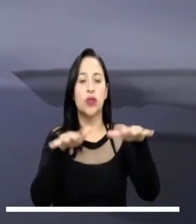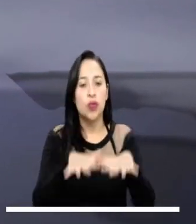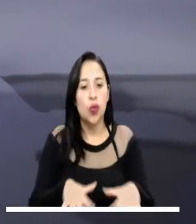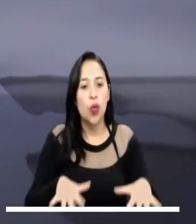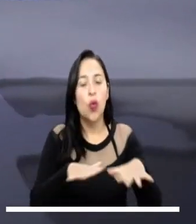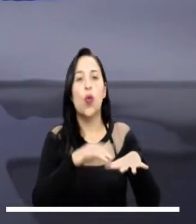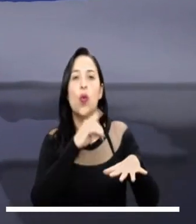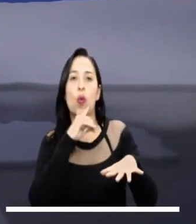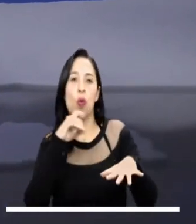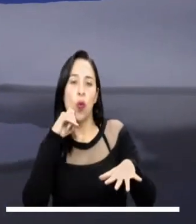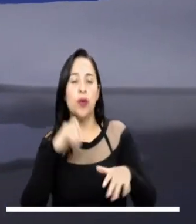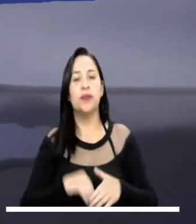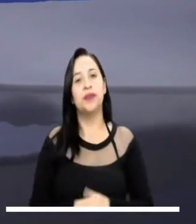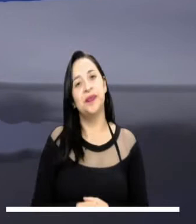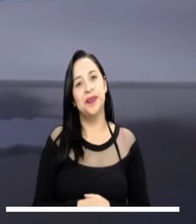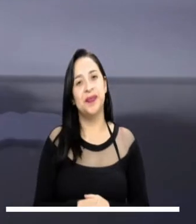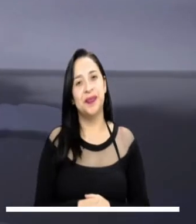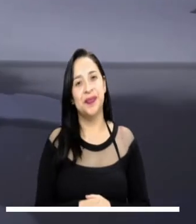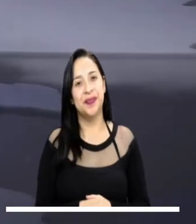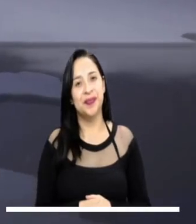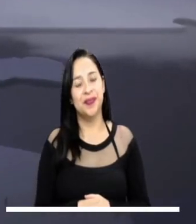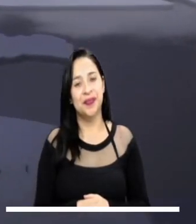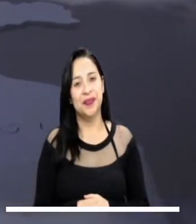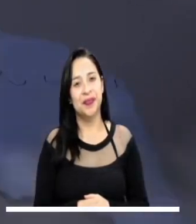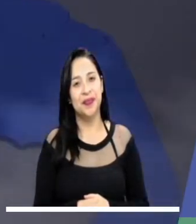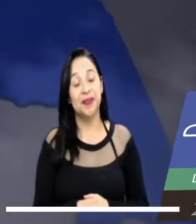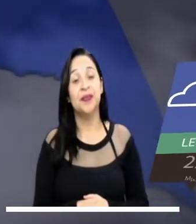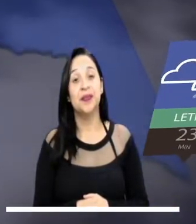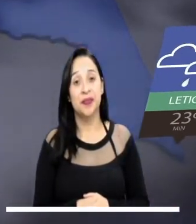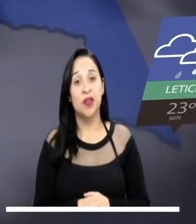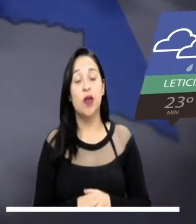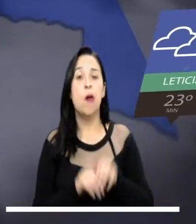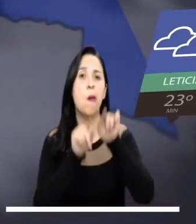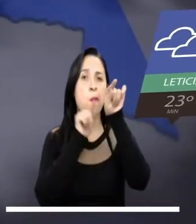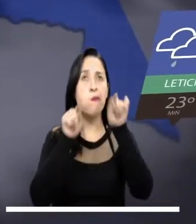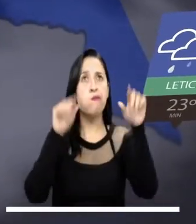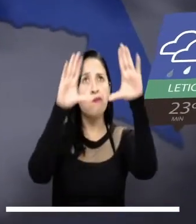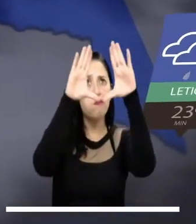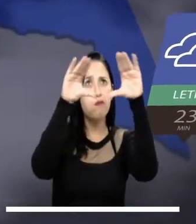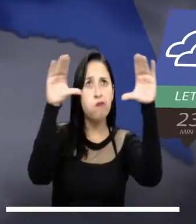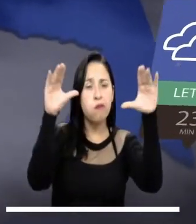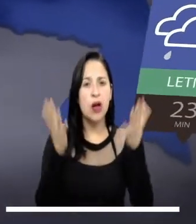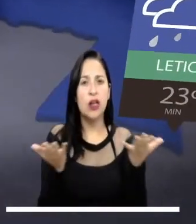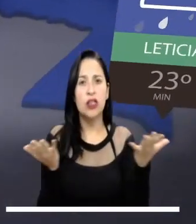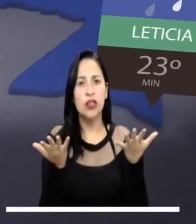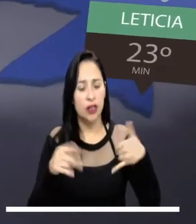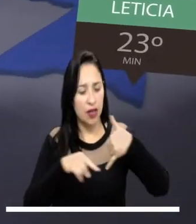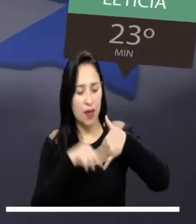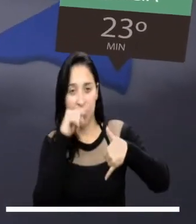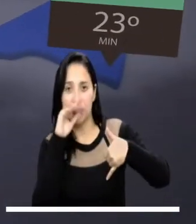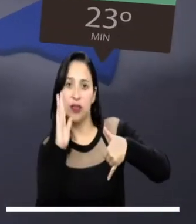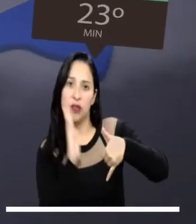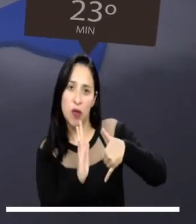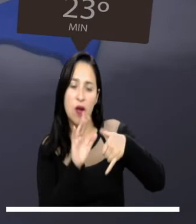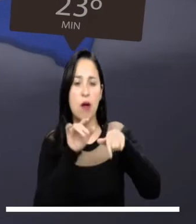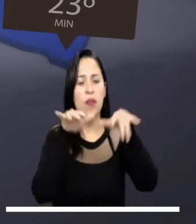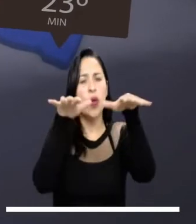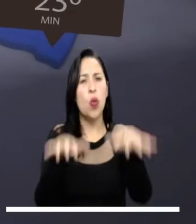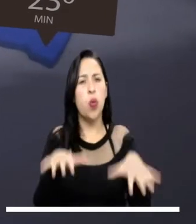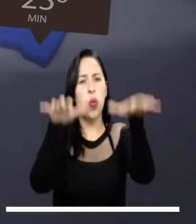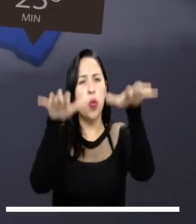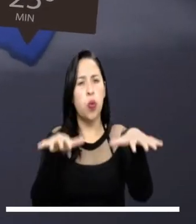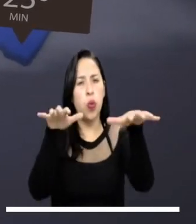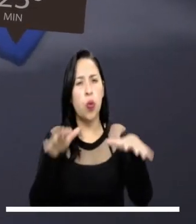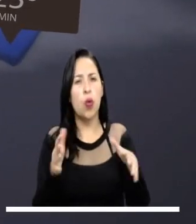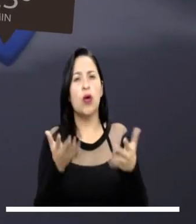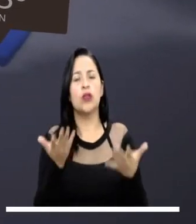tendencia a la apertura. No se esperan lluvias para esta noche. Algunas cadenas de nubes se podrán ver en el cielo amazónico, donde se esperan